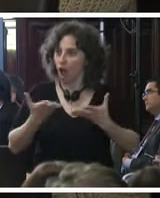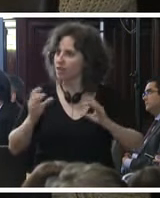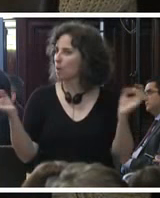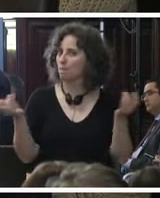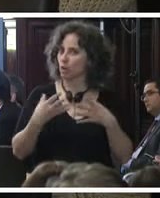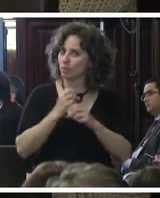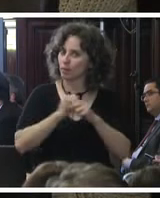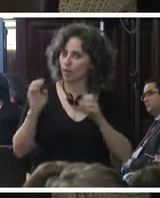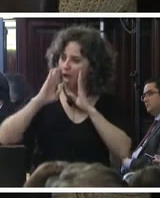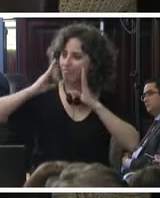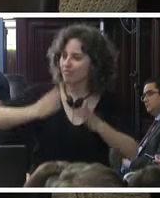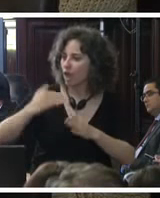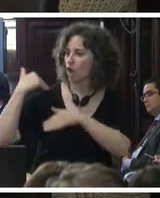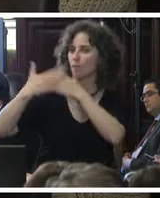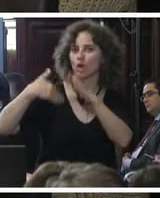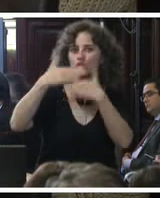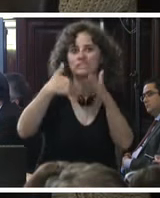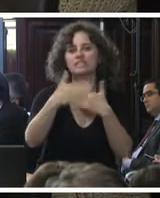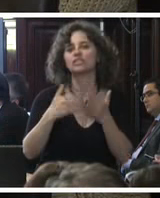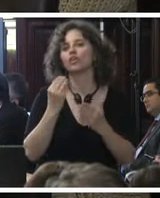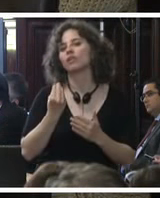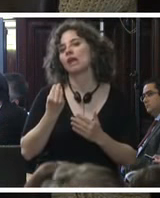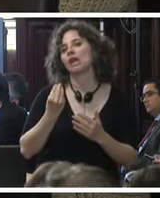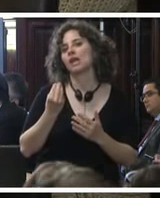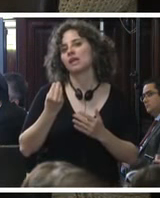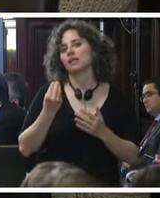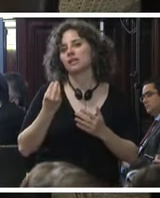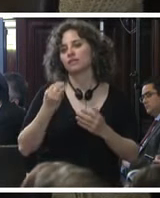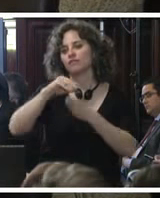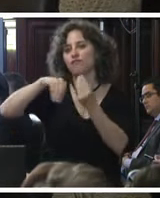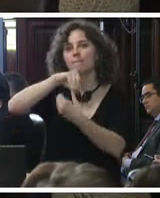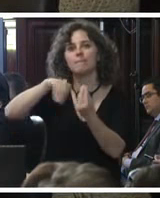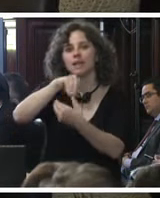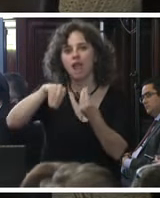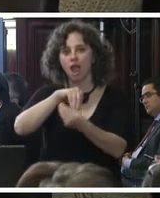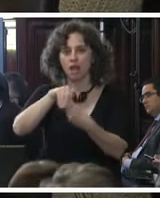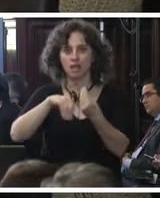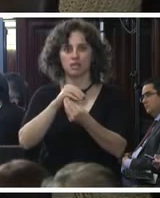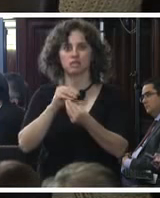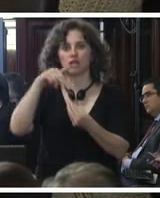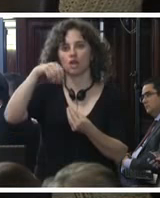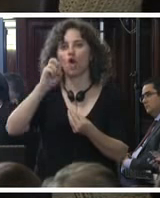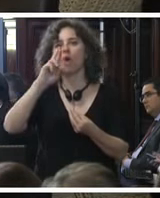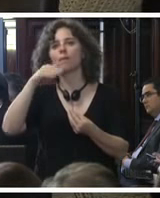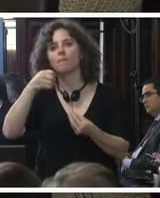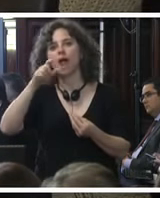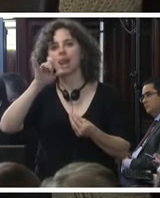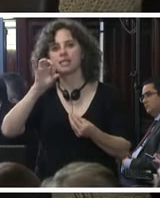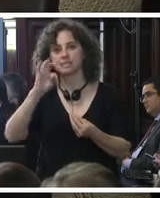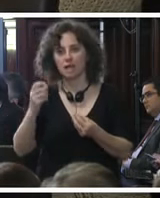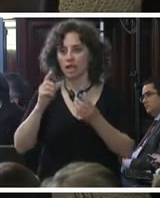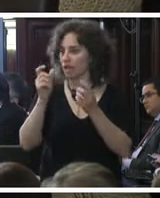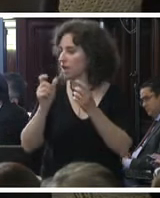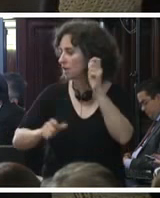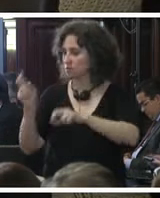los procesos en el caso de familiares de normalistas que perdieron la vida